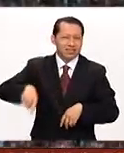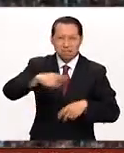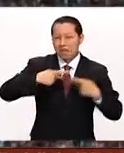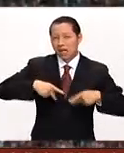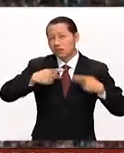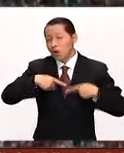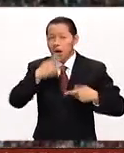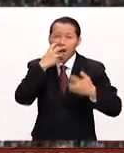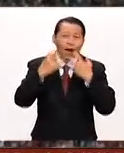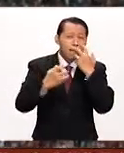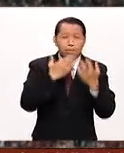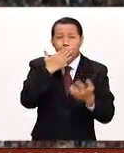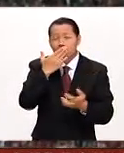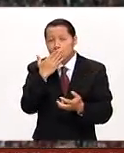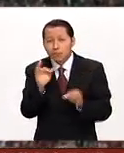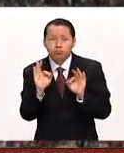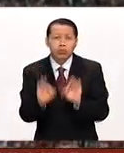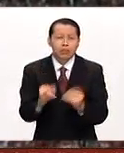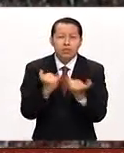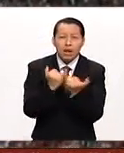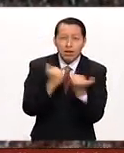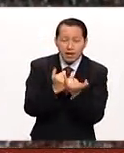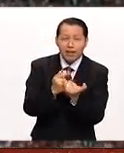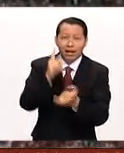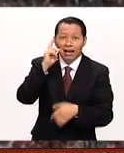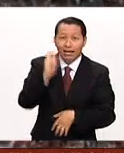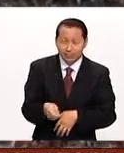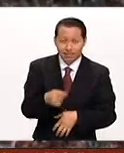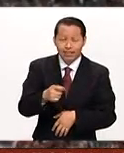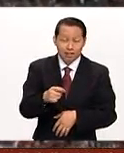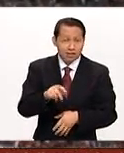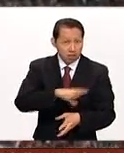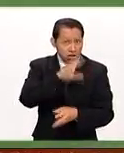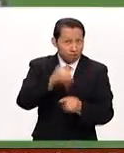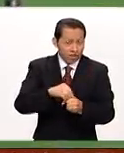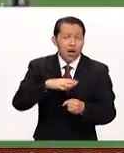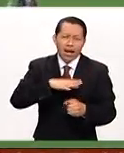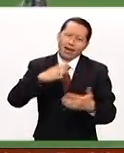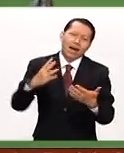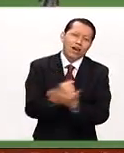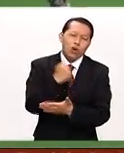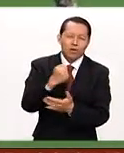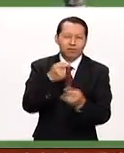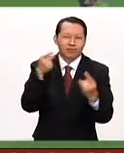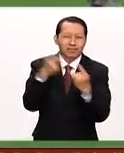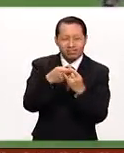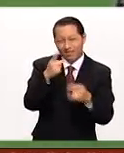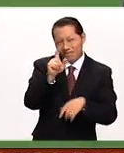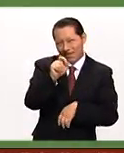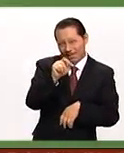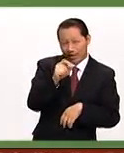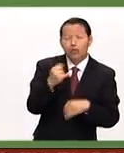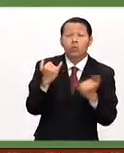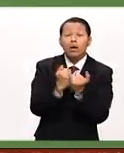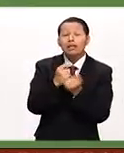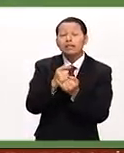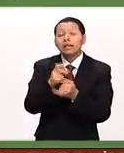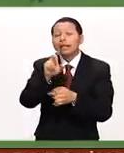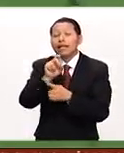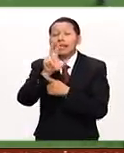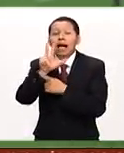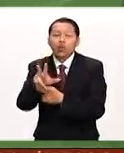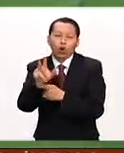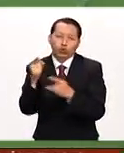también en el campo, queda claro, así que bueno los zorros lograron entonces el primero al minuto 20 con Martín Barragán y el segundo al 38